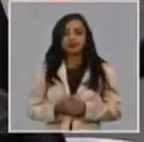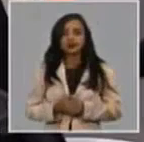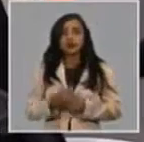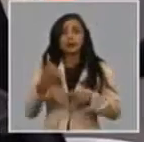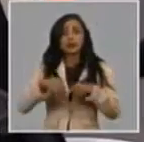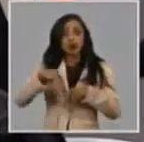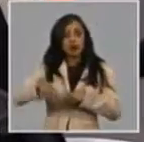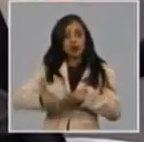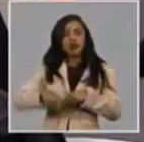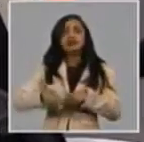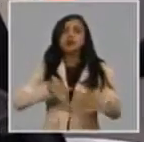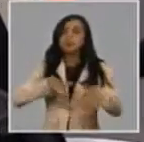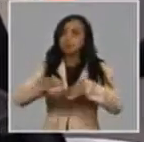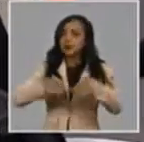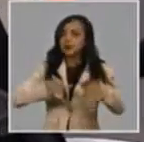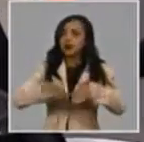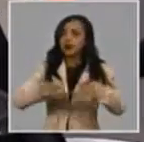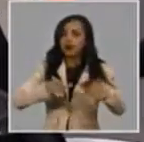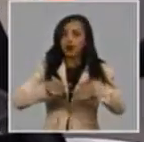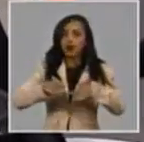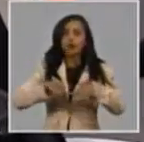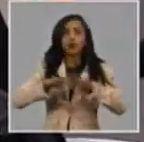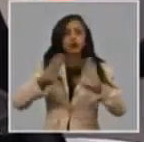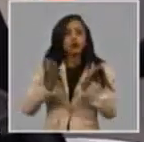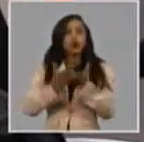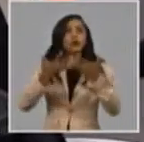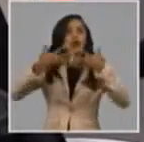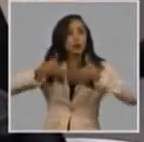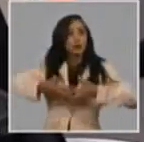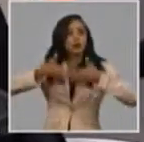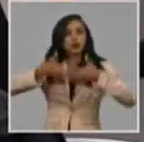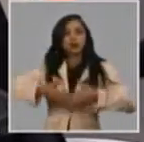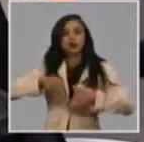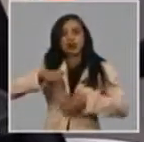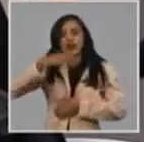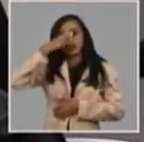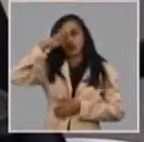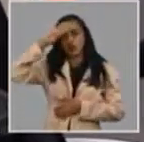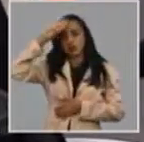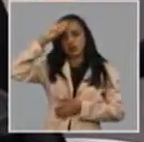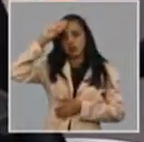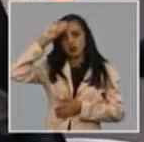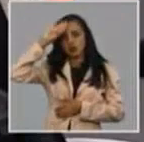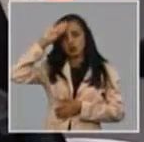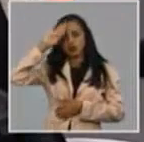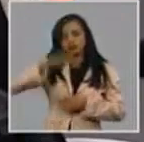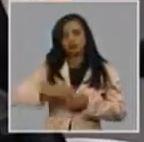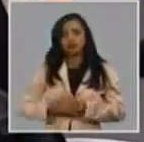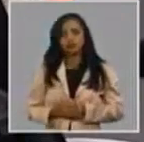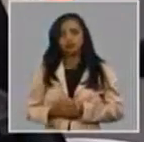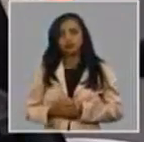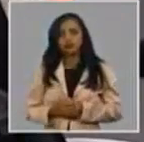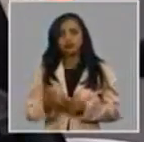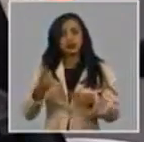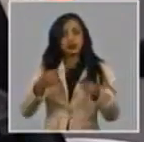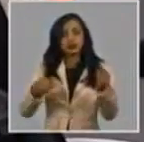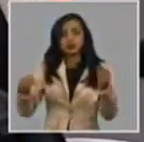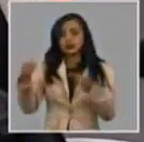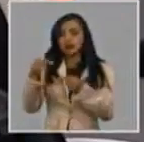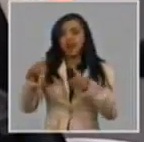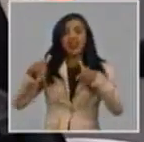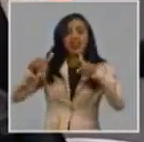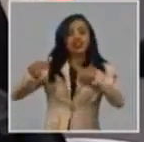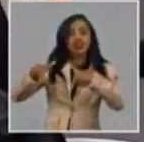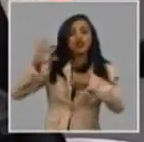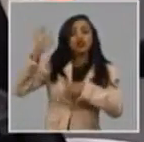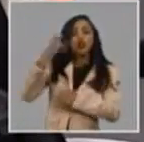han creado condiciones y capacidades para su producción en nuestro territorio, sobre todo de calentadores solares de agua y